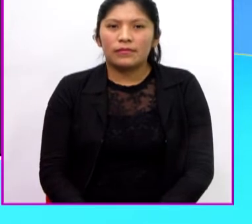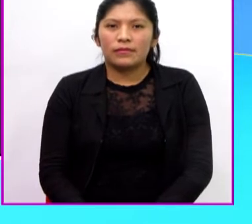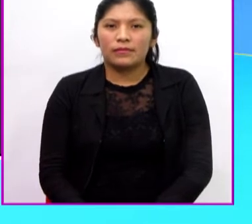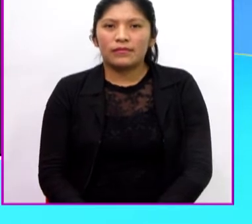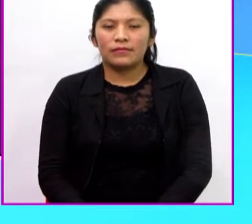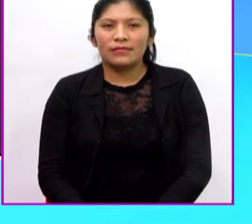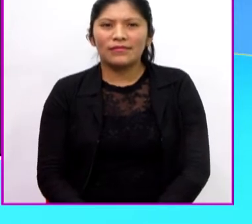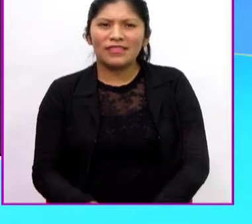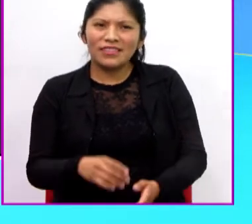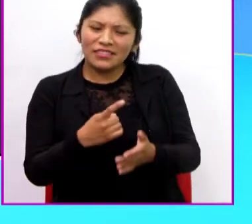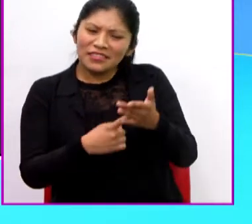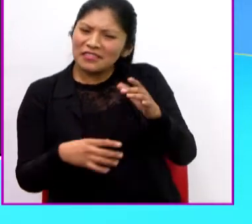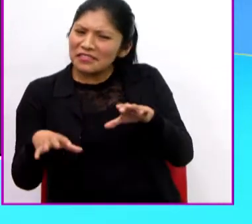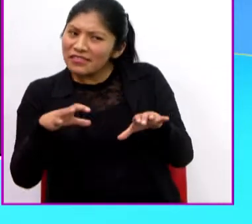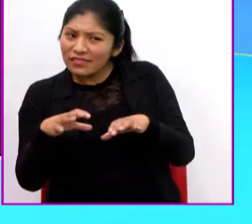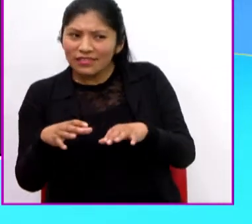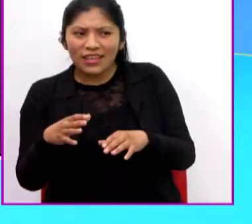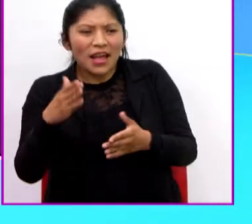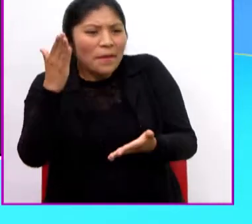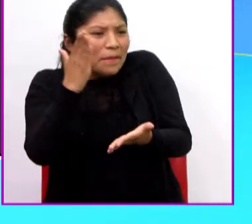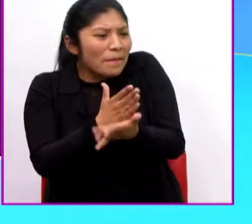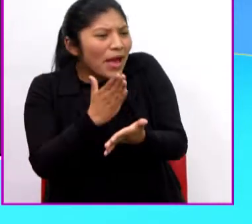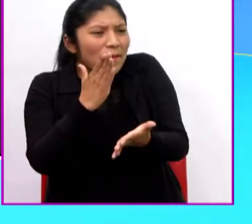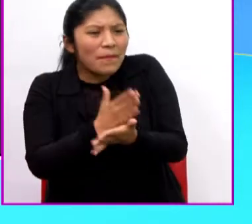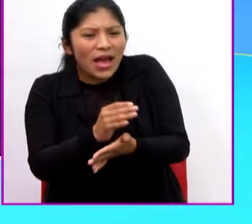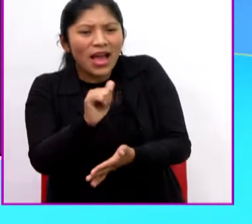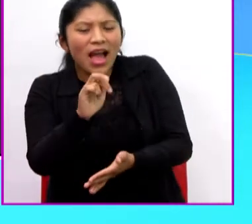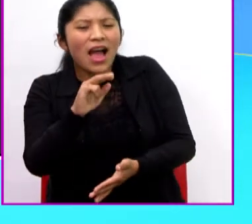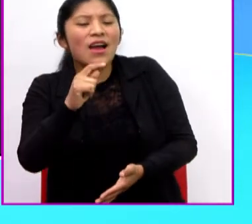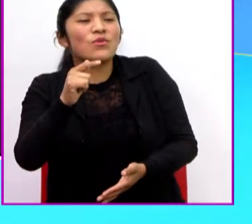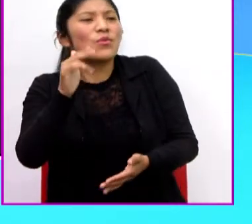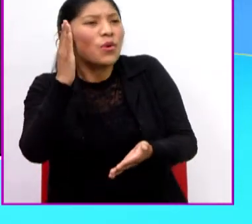¿Qué haces? ¡Detente, Arturo!